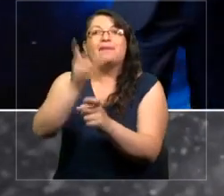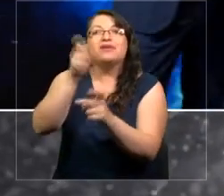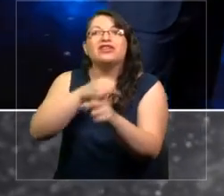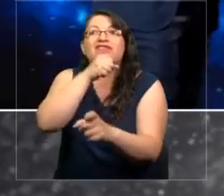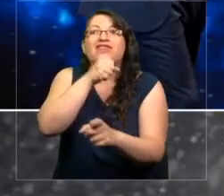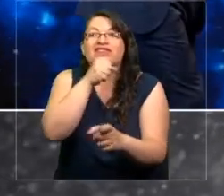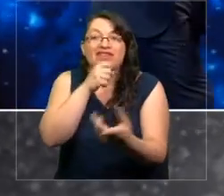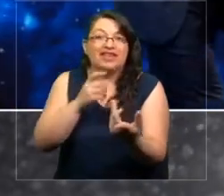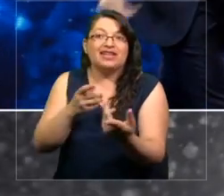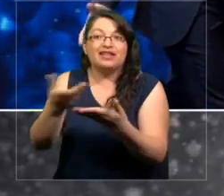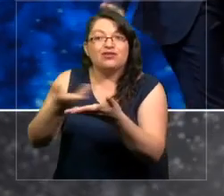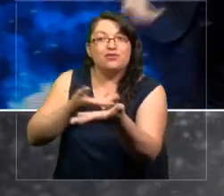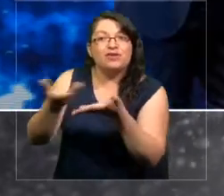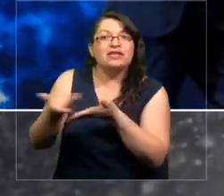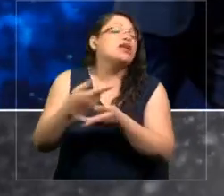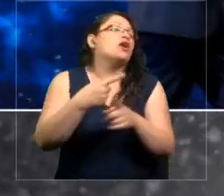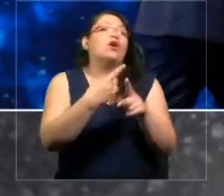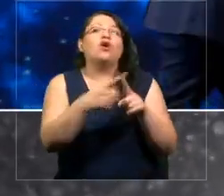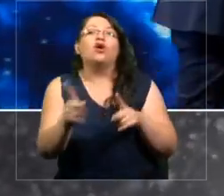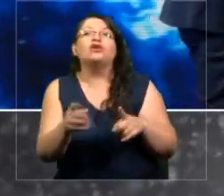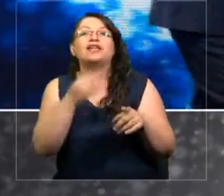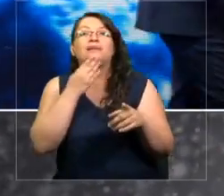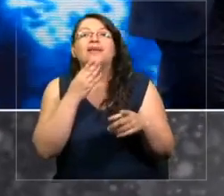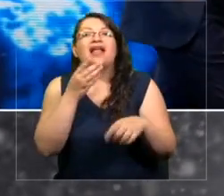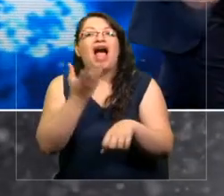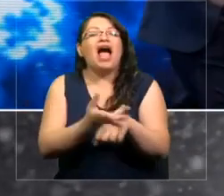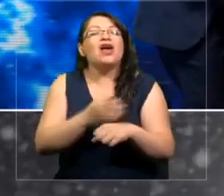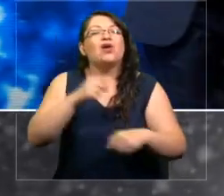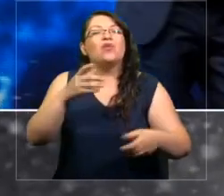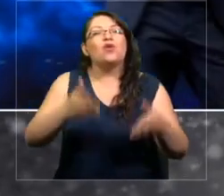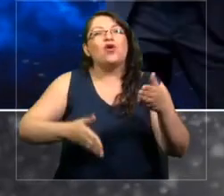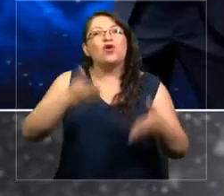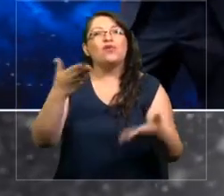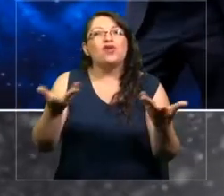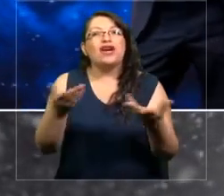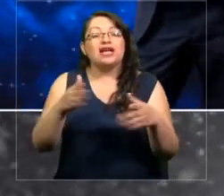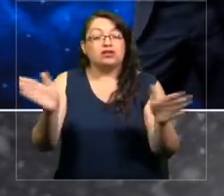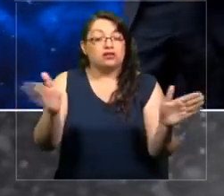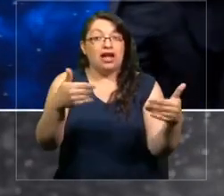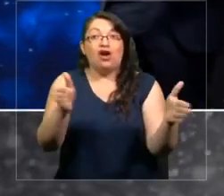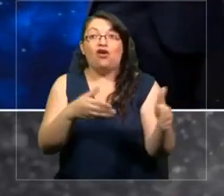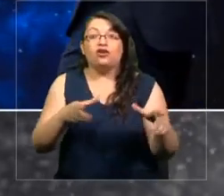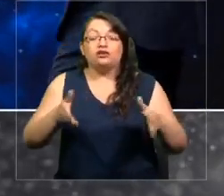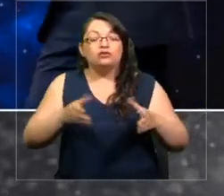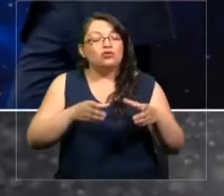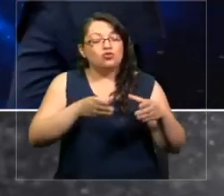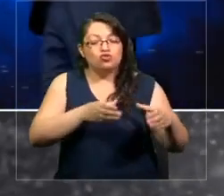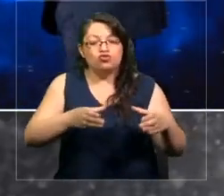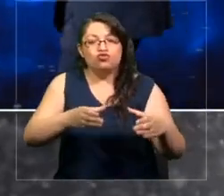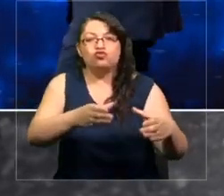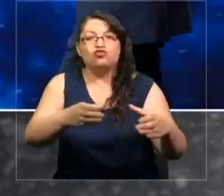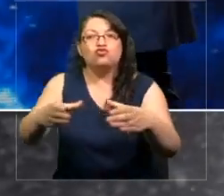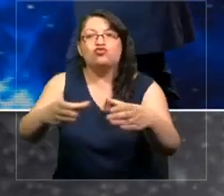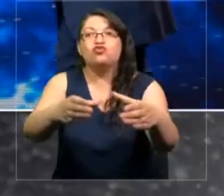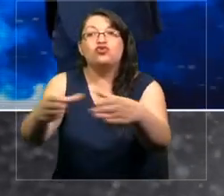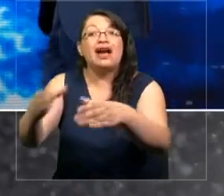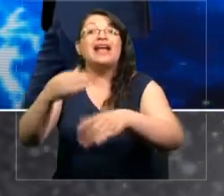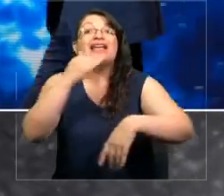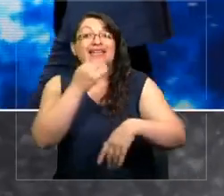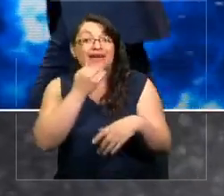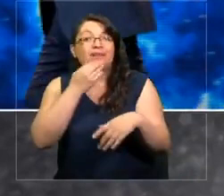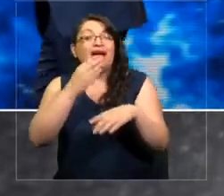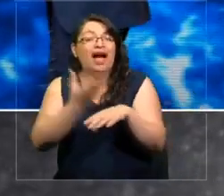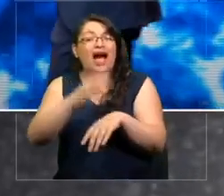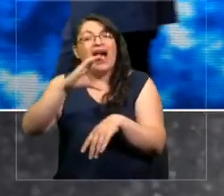de Amazon ponen estos pequeños robots que marcan y trasladan las bodegas. Y empiezan a ponerse de moda los chatbots. Las empresas ponen